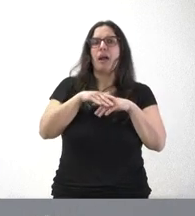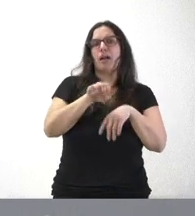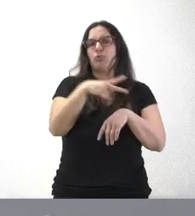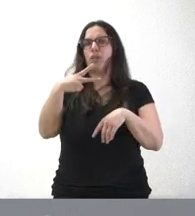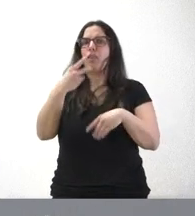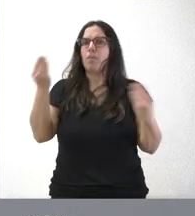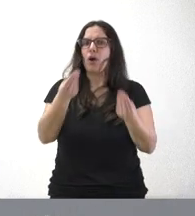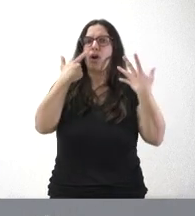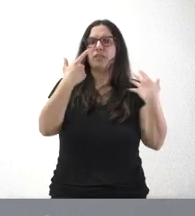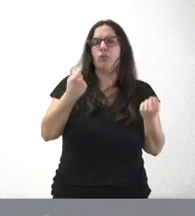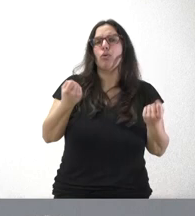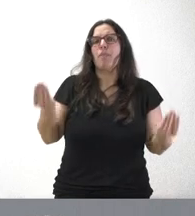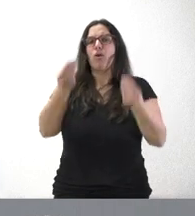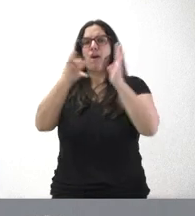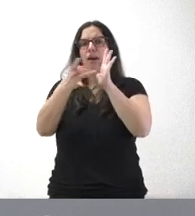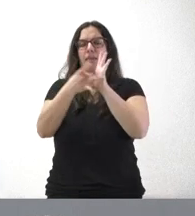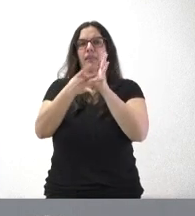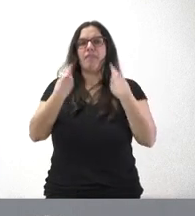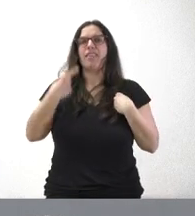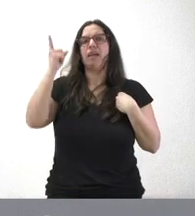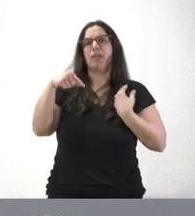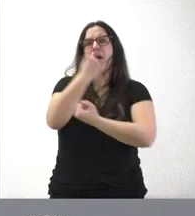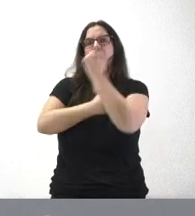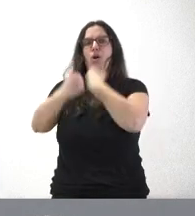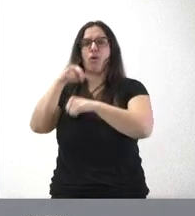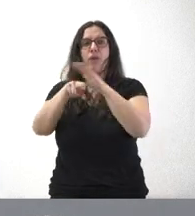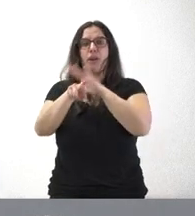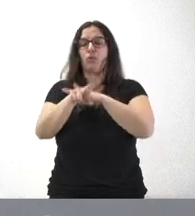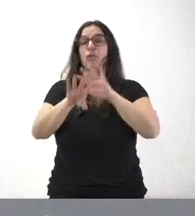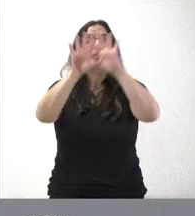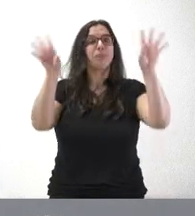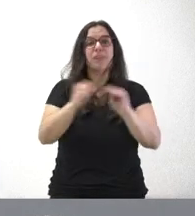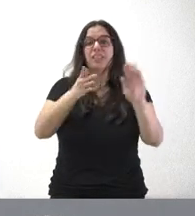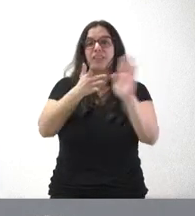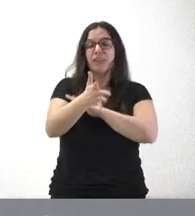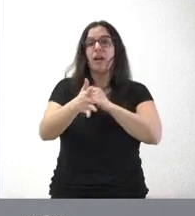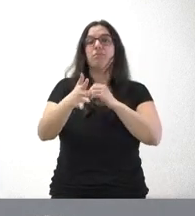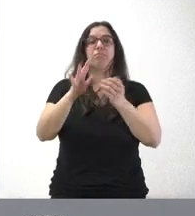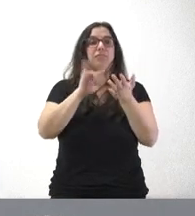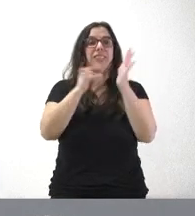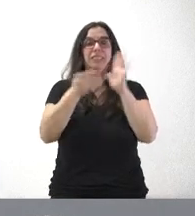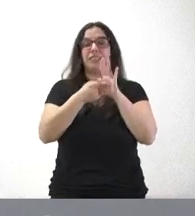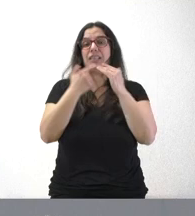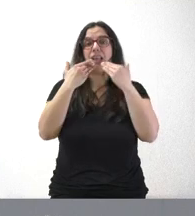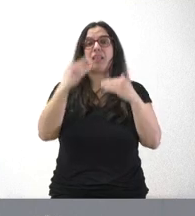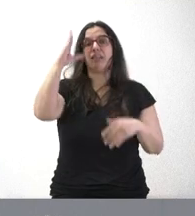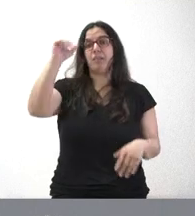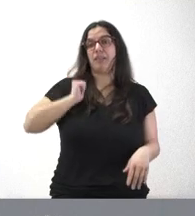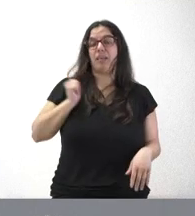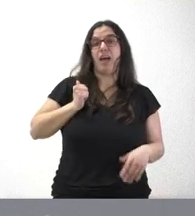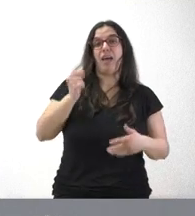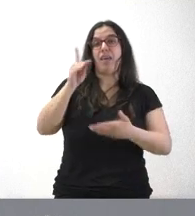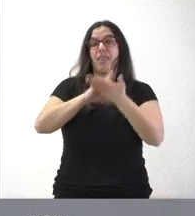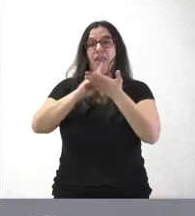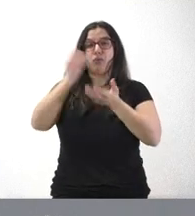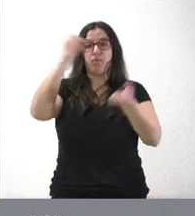así como ahorro de recursos para el sistema. En definitiva, se trata de un mecanismo basado en inteligencia artificial y en el Big Data que va a permitir el tratamiento